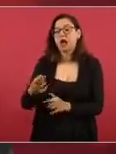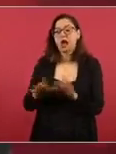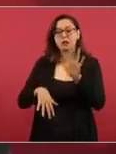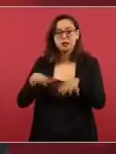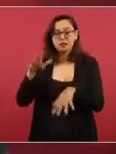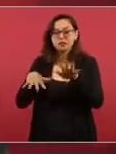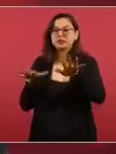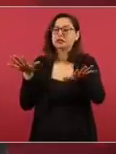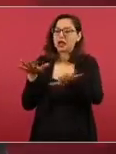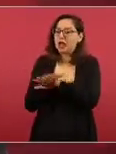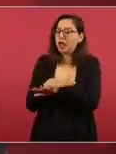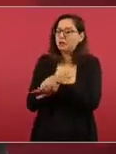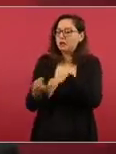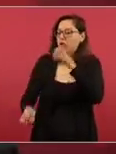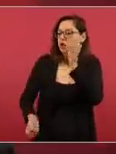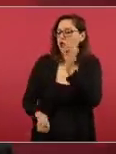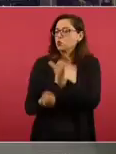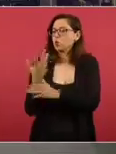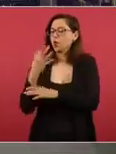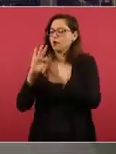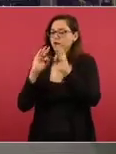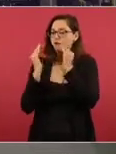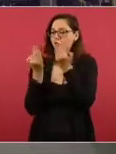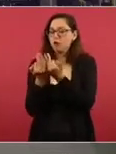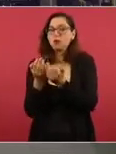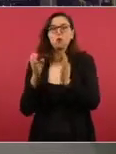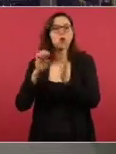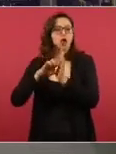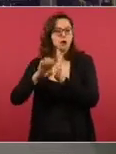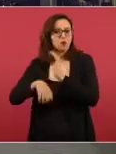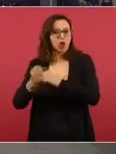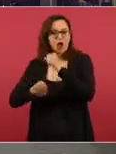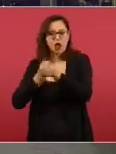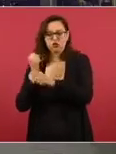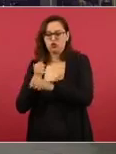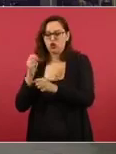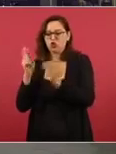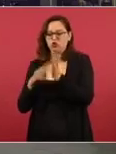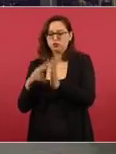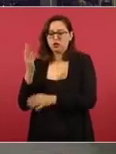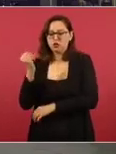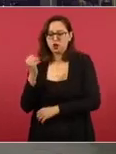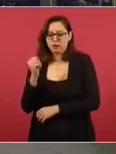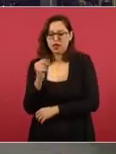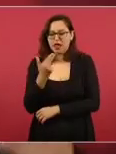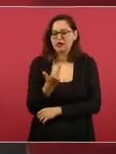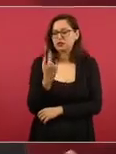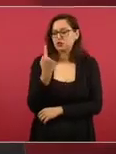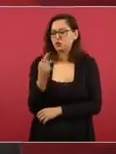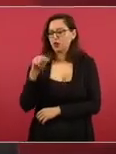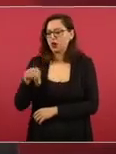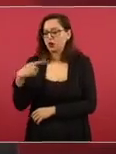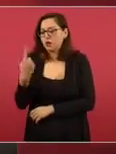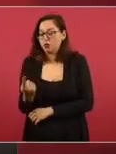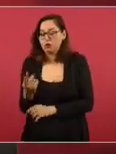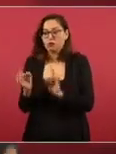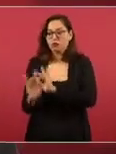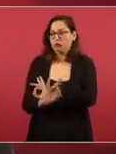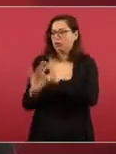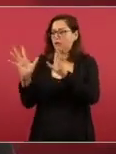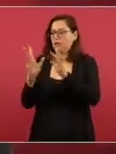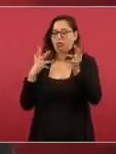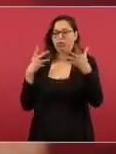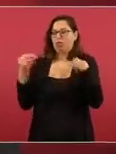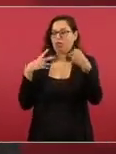como fenómeno emergente, como lo vivimos en 2009, posteriormente se quedan para siempre. Lo mismo va a pasar con COVID,